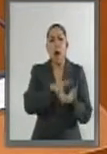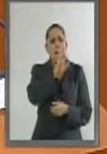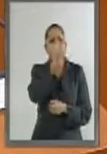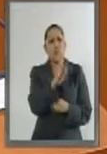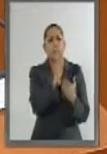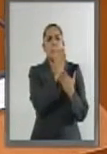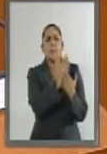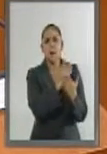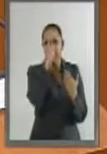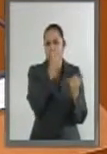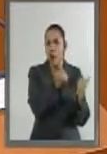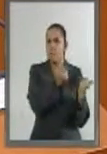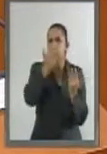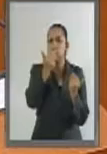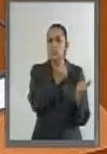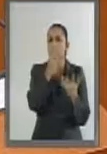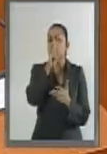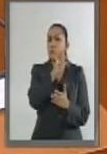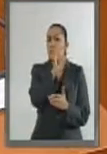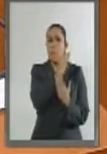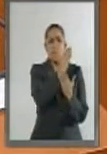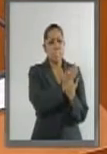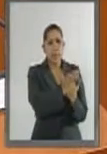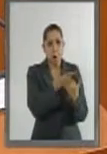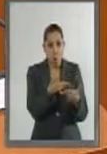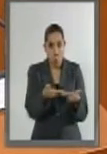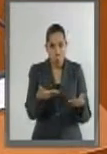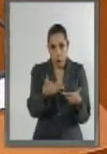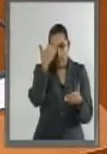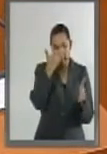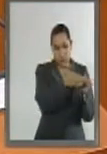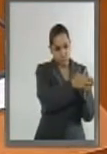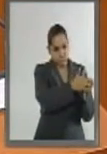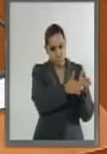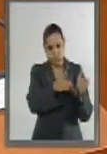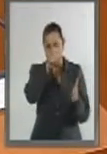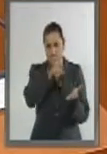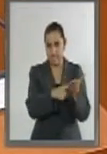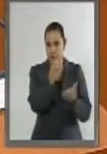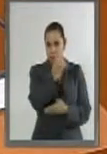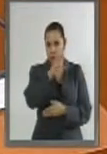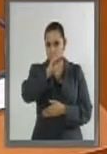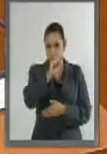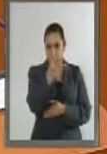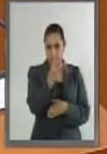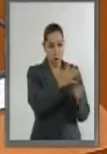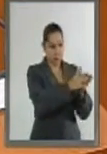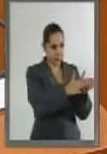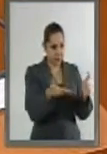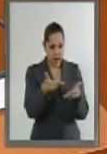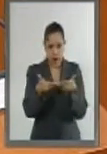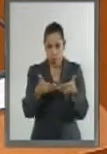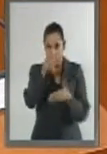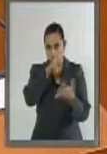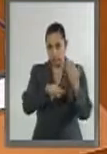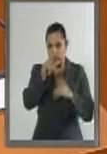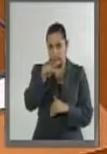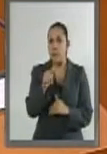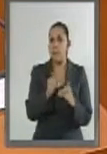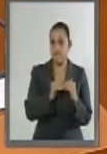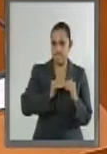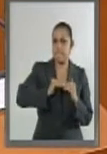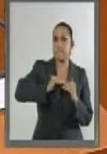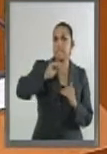y desde esa fecha ha crecido hasta un 665%.